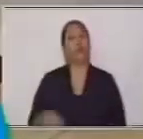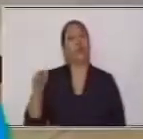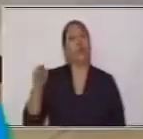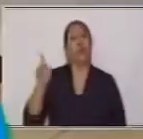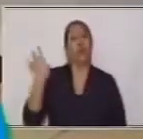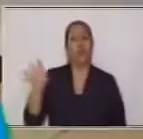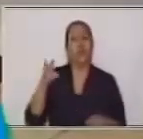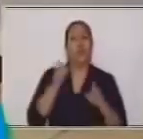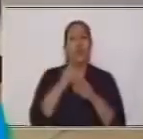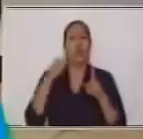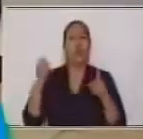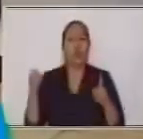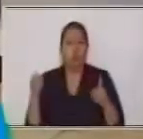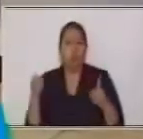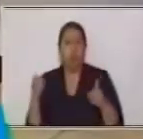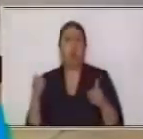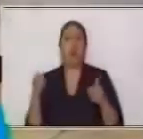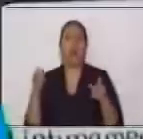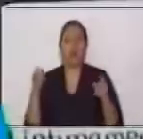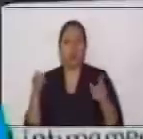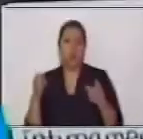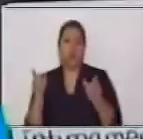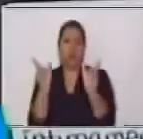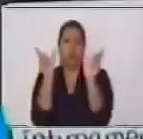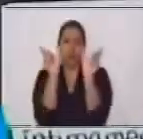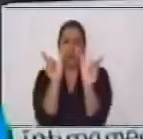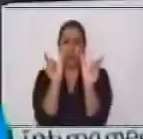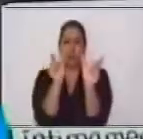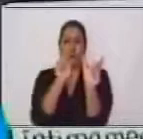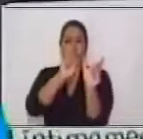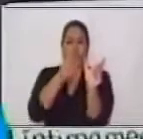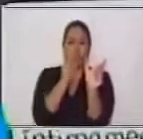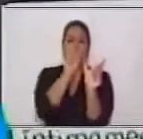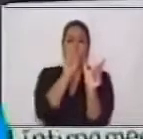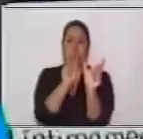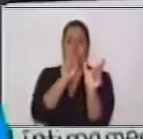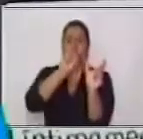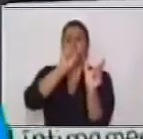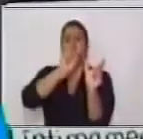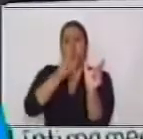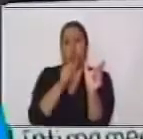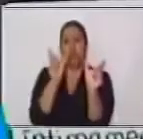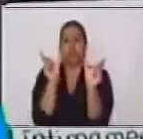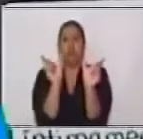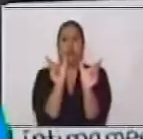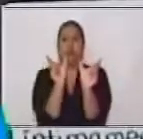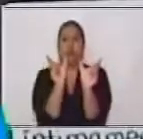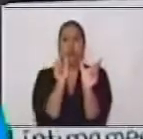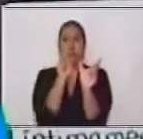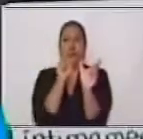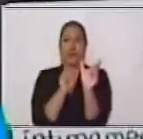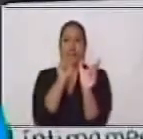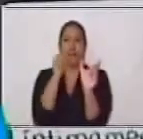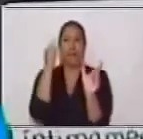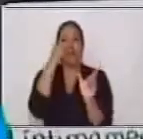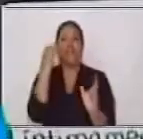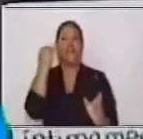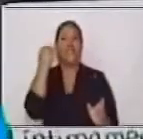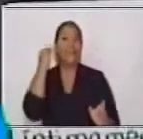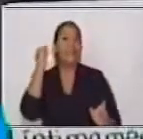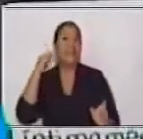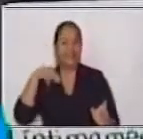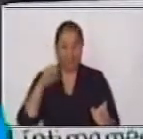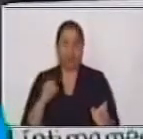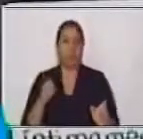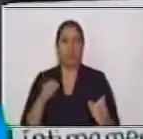compuestas que están separadas por signos de puntuación. Esa es la forma en la que vamos a